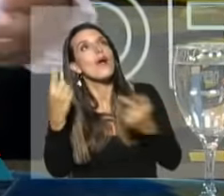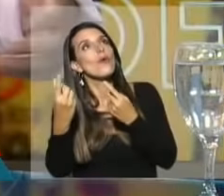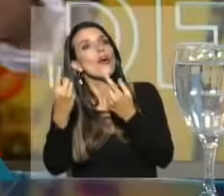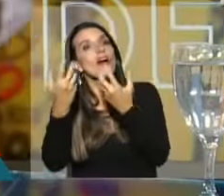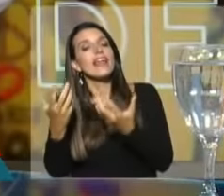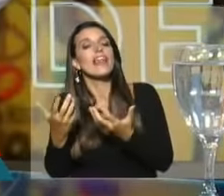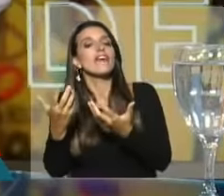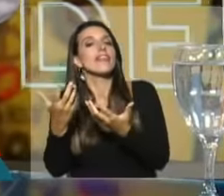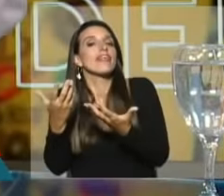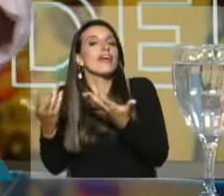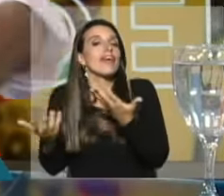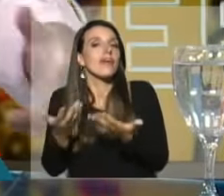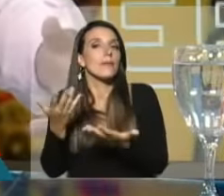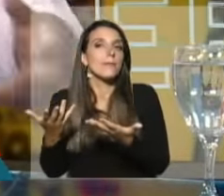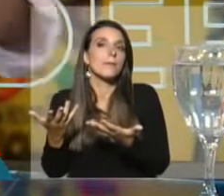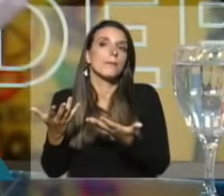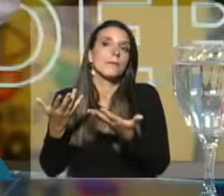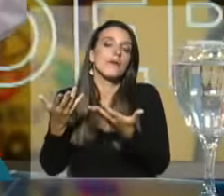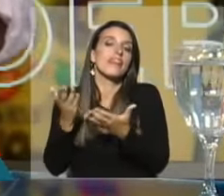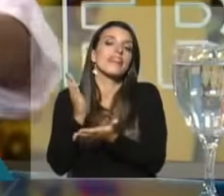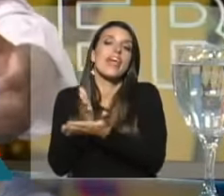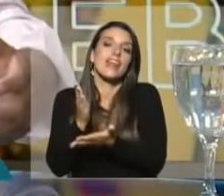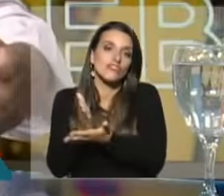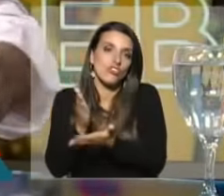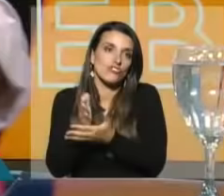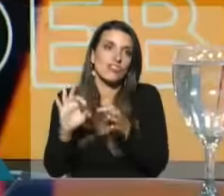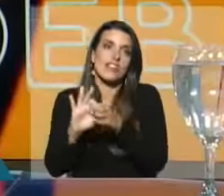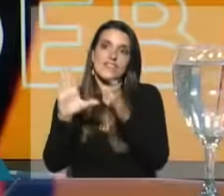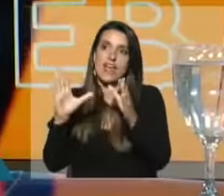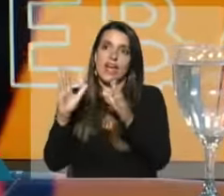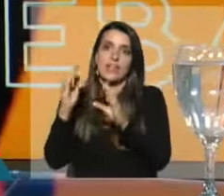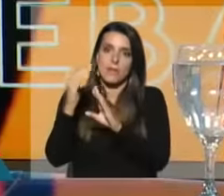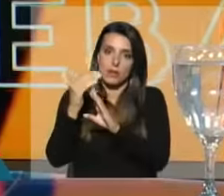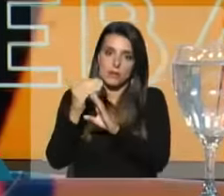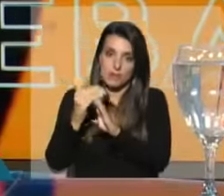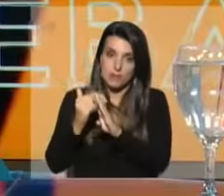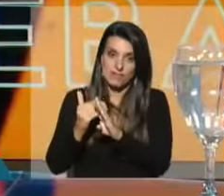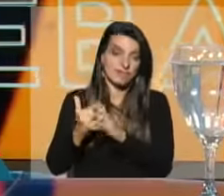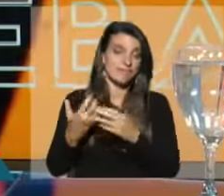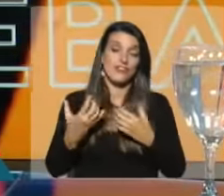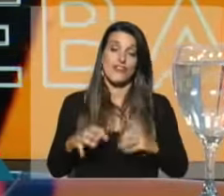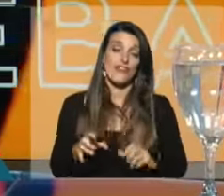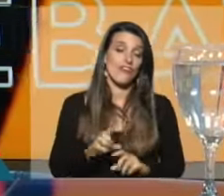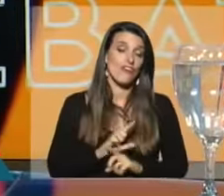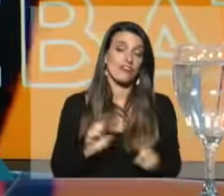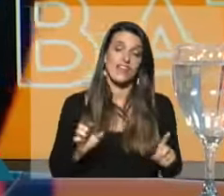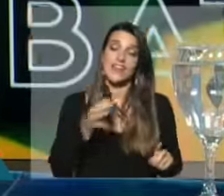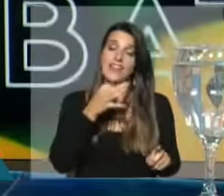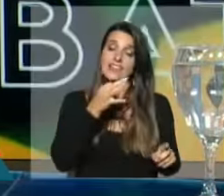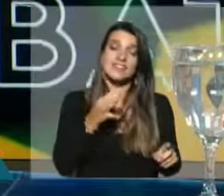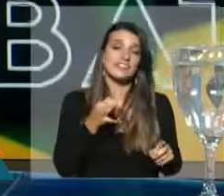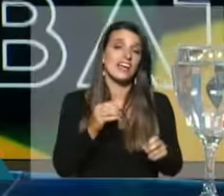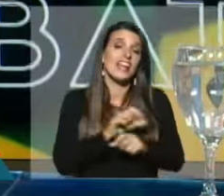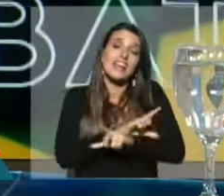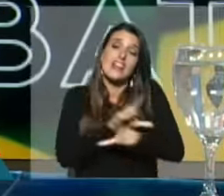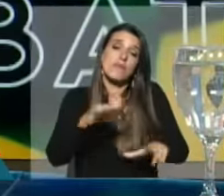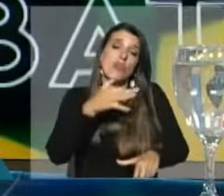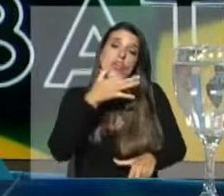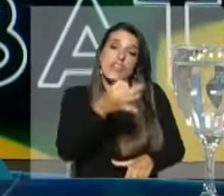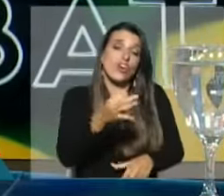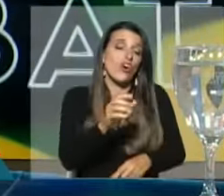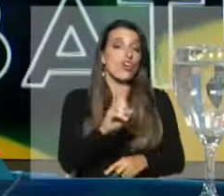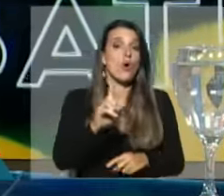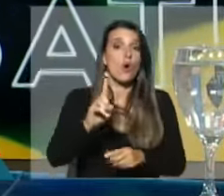deslucidarse los derechos y las libertades. Y nosotros no lo queremos. Lo hicimos con toda sinceridad. No hubiéramos salido a